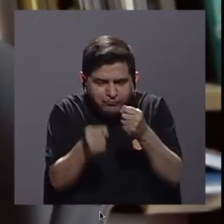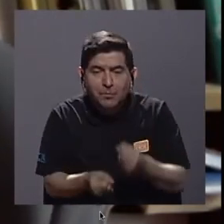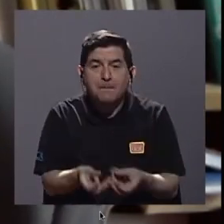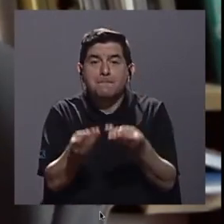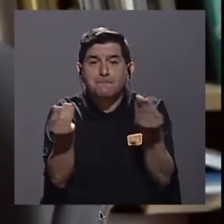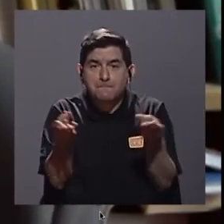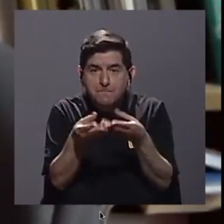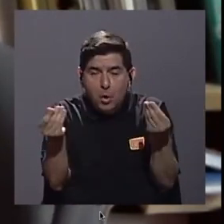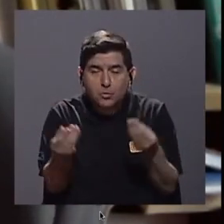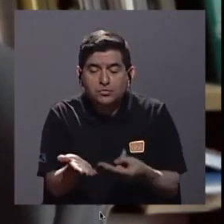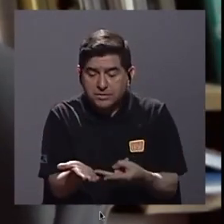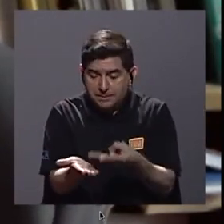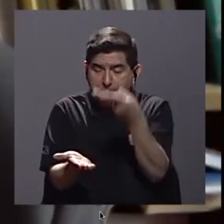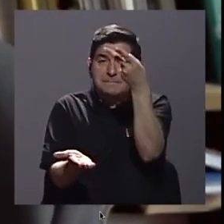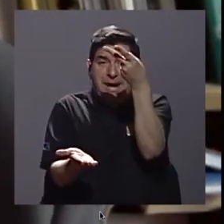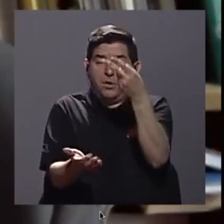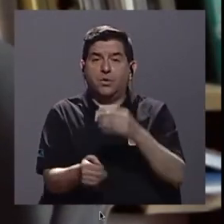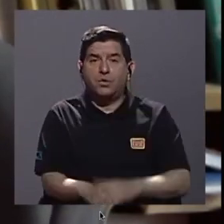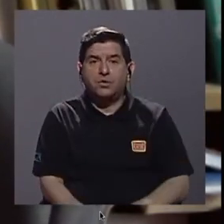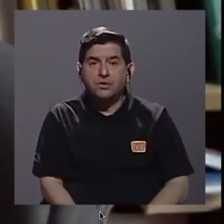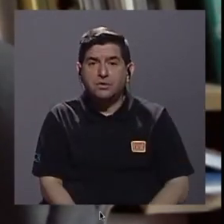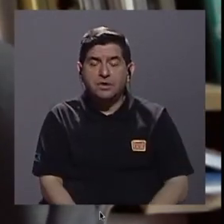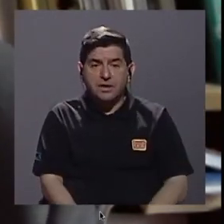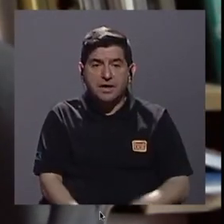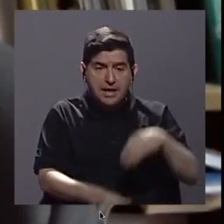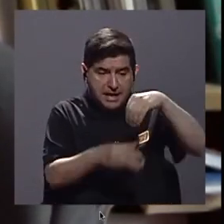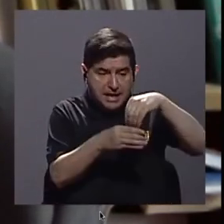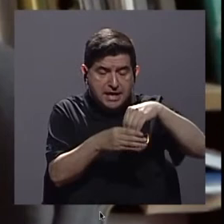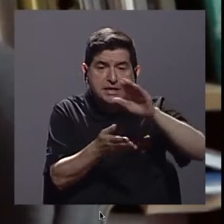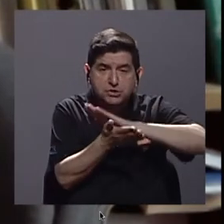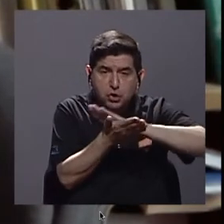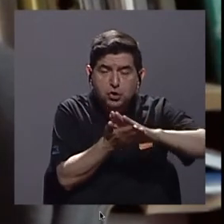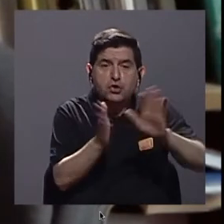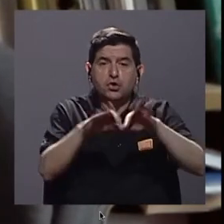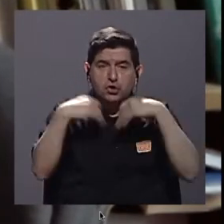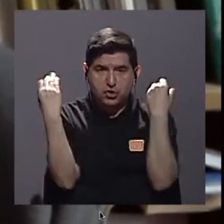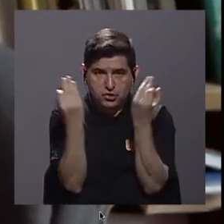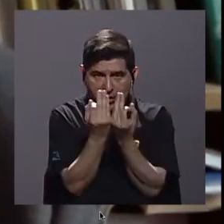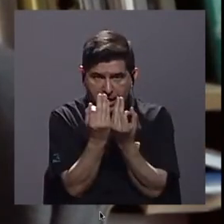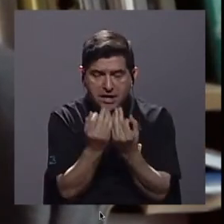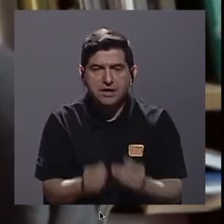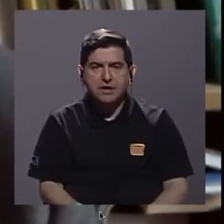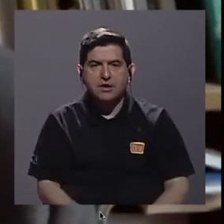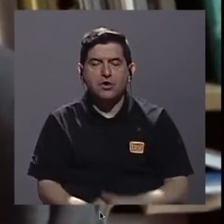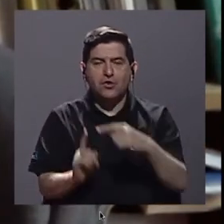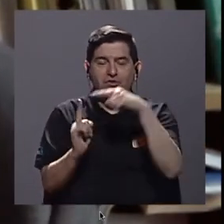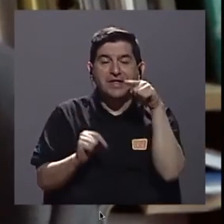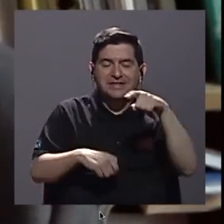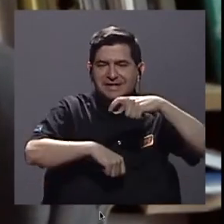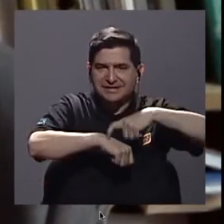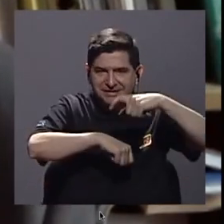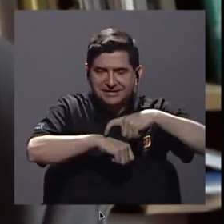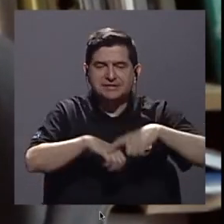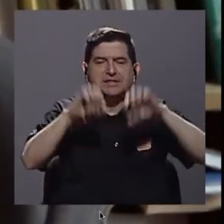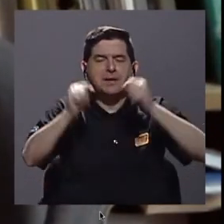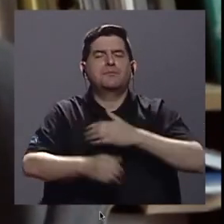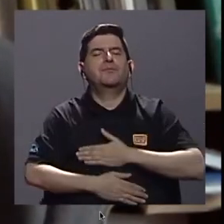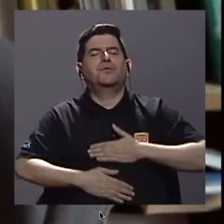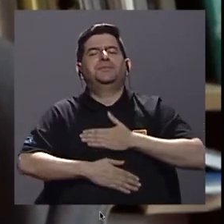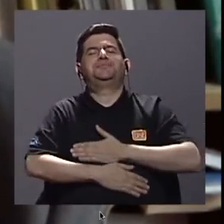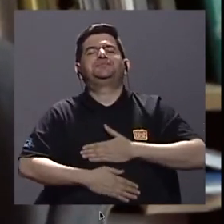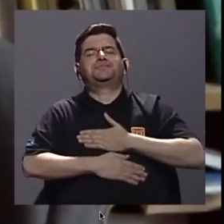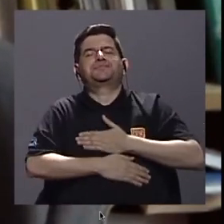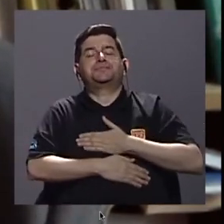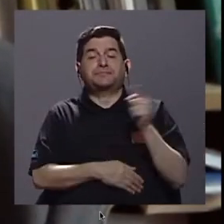generar ese valor, para generar un ingreso digno a sus familias y que eso, a partir de eso, es que ellos pueden disfrutar de